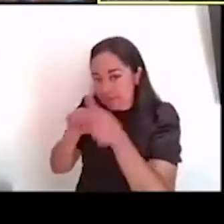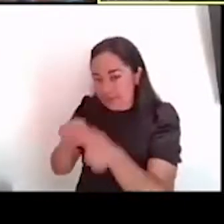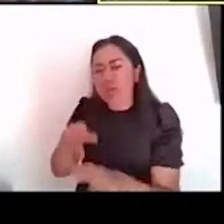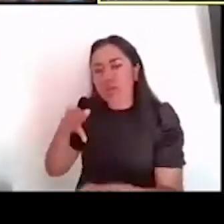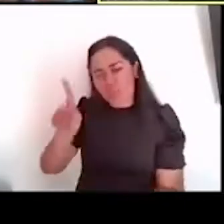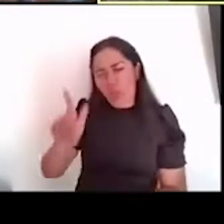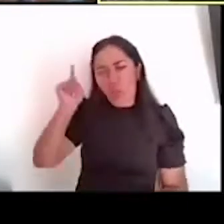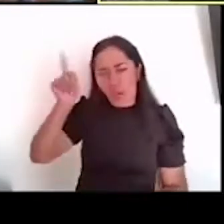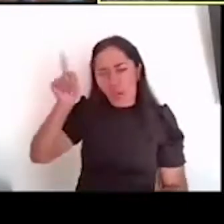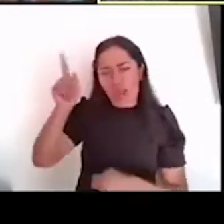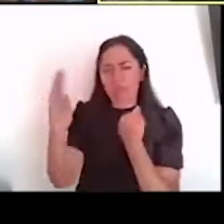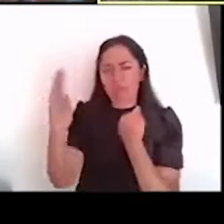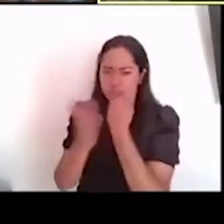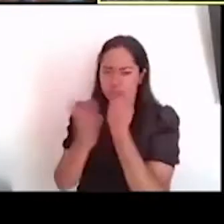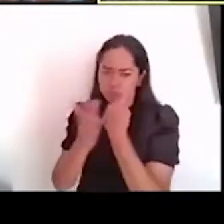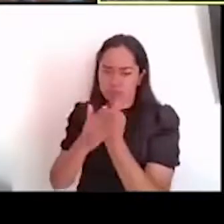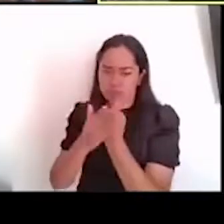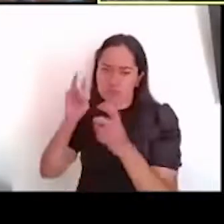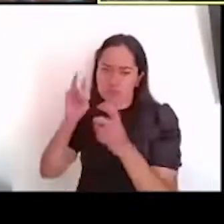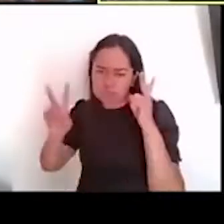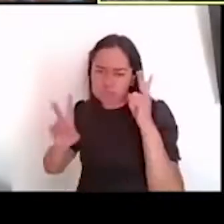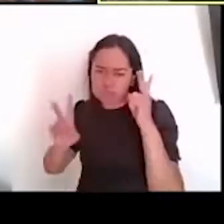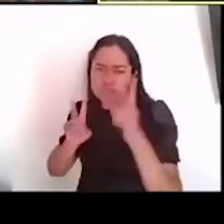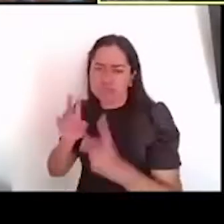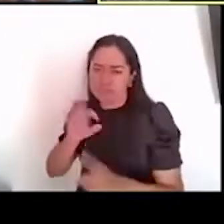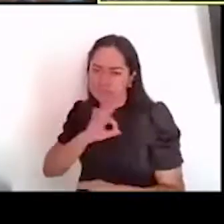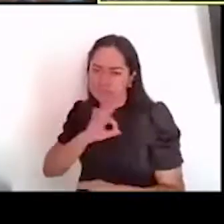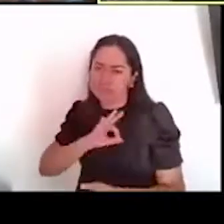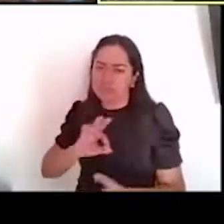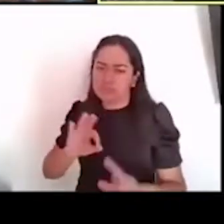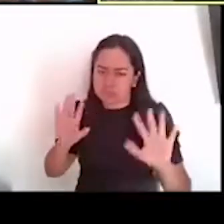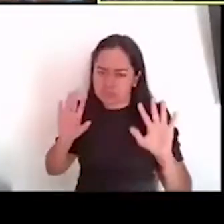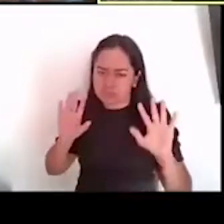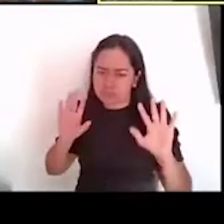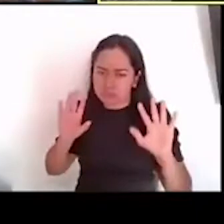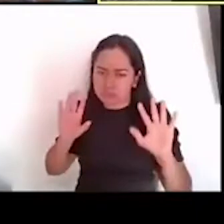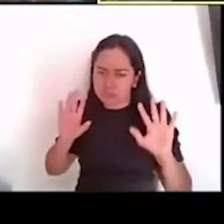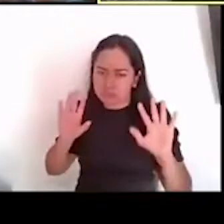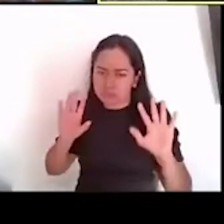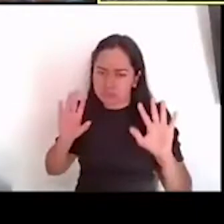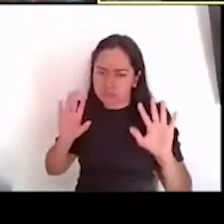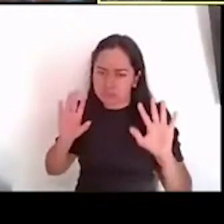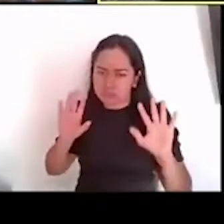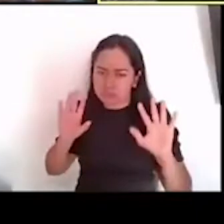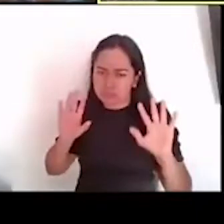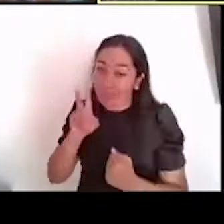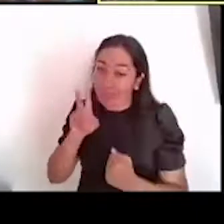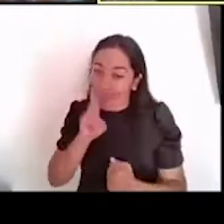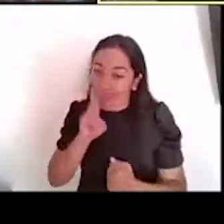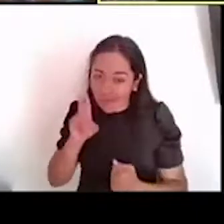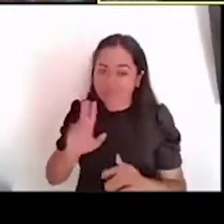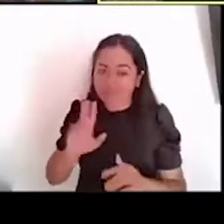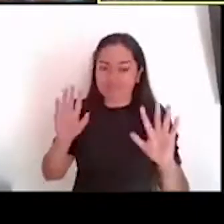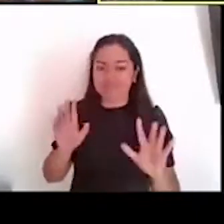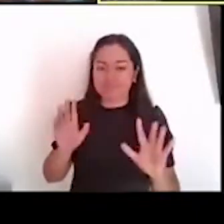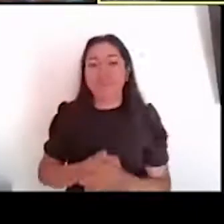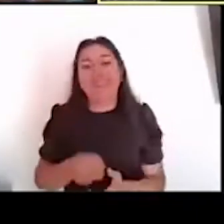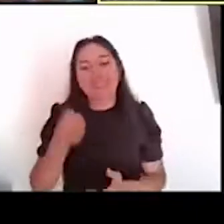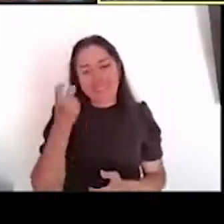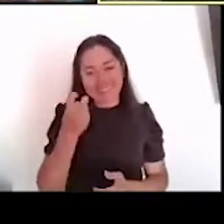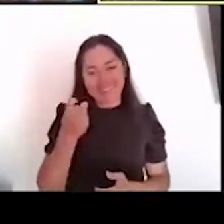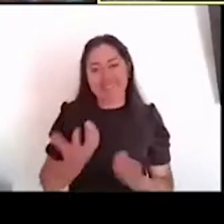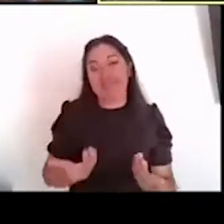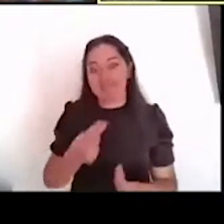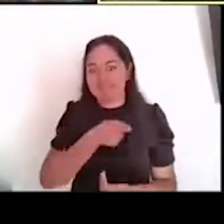visitar el espacio, esperemos que también sea muy pronto, ¿no? Entonces, pues, esto es lo que estamos, este, se está trabajando,